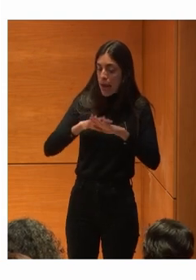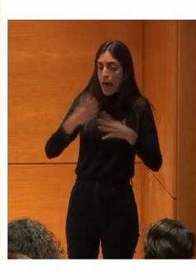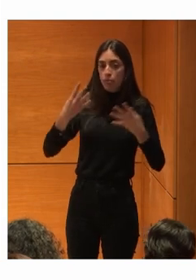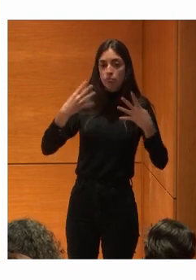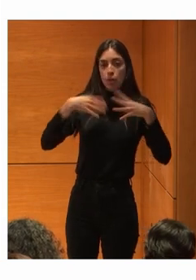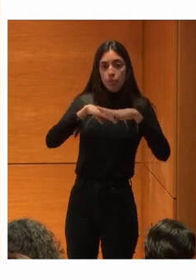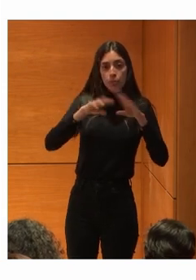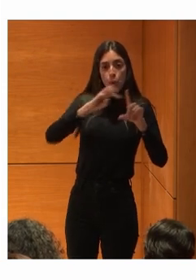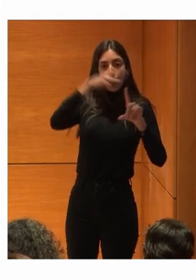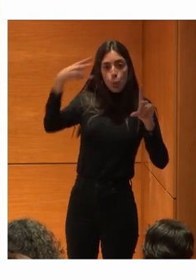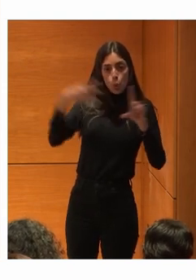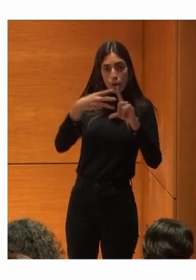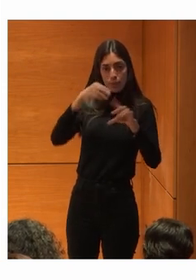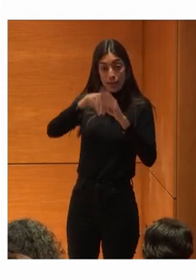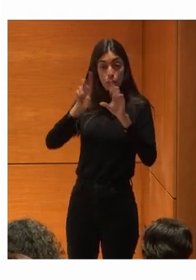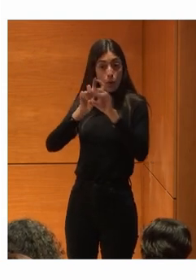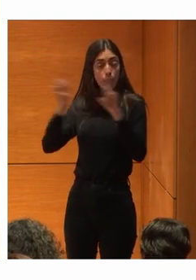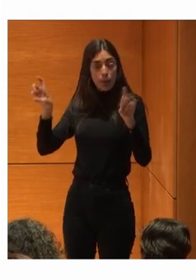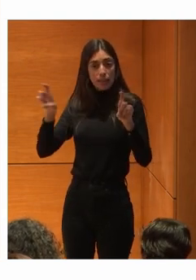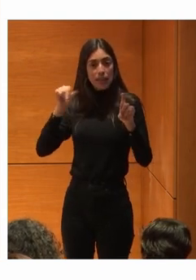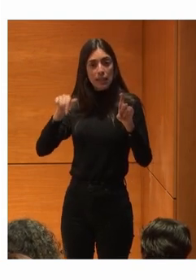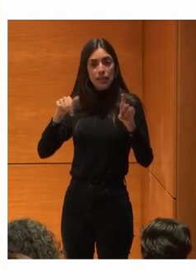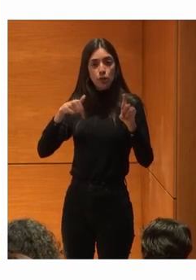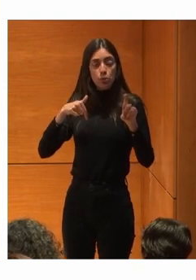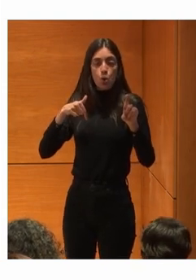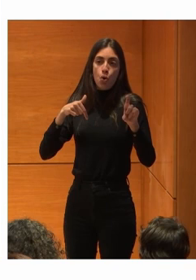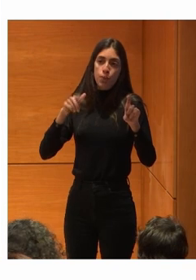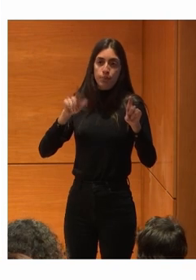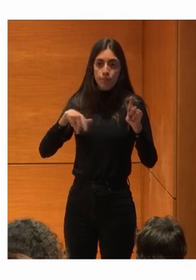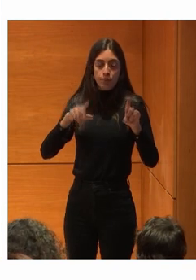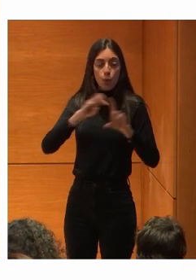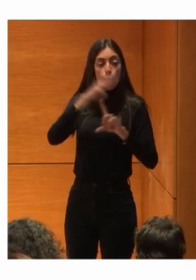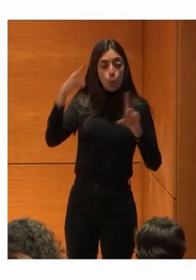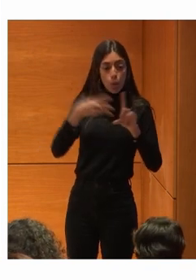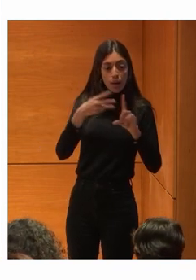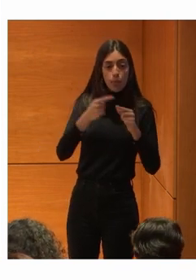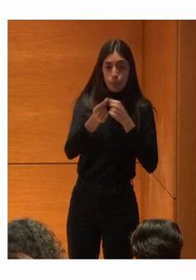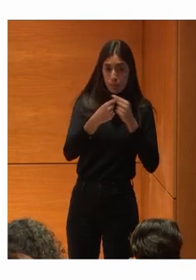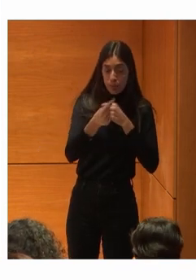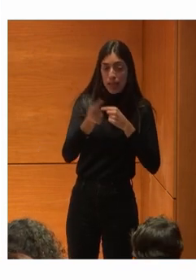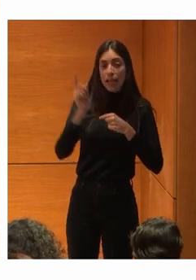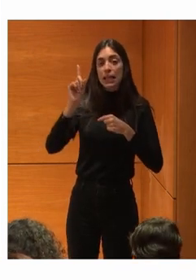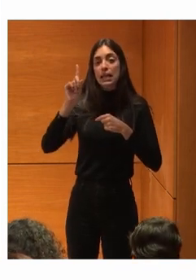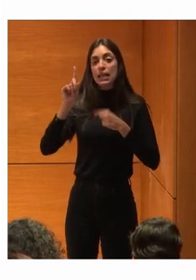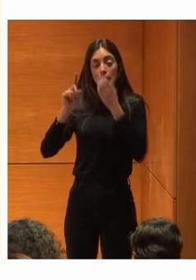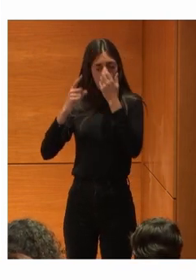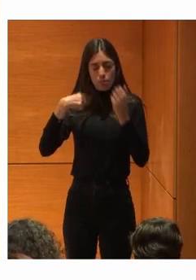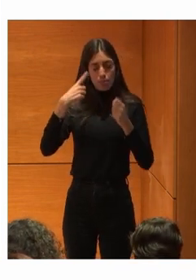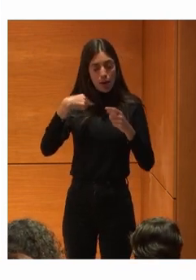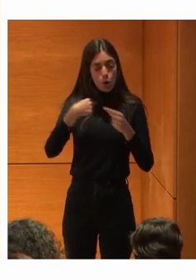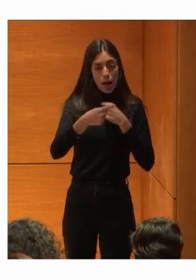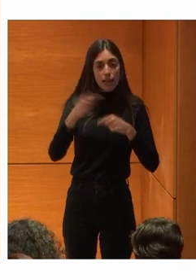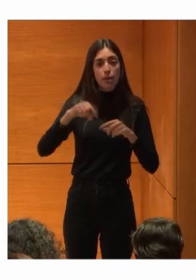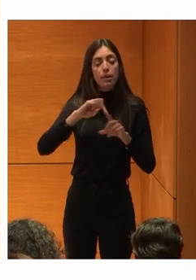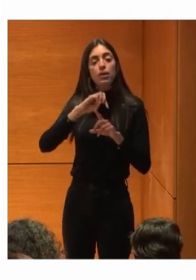empresas Y Banca online web Y aplicación móvil Y vuestra Vuestra entidad